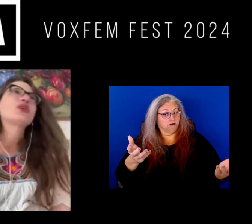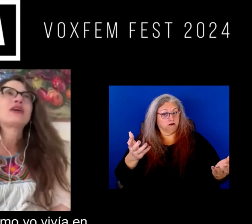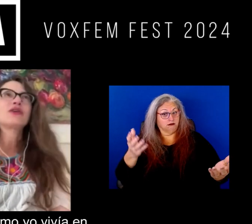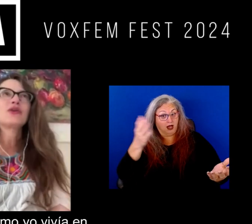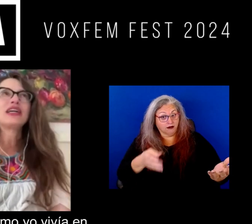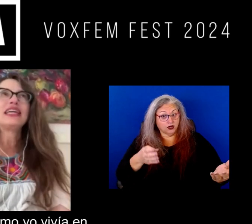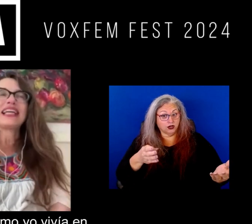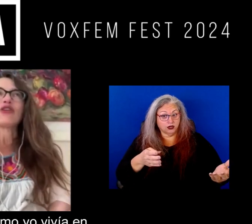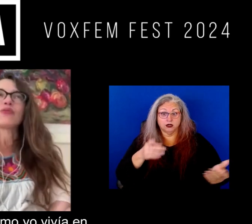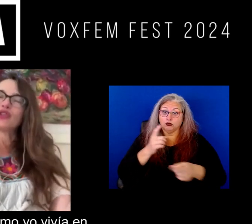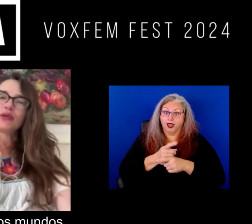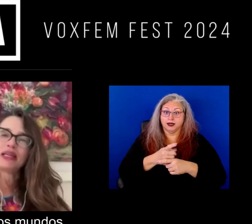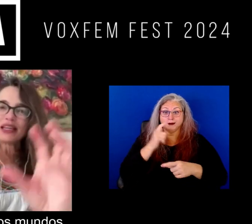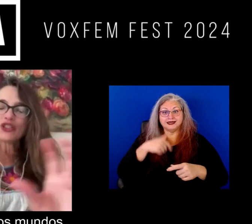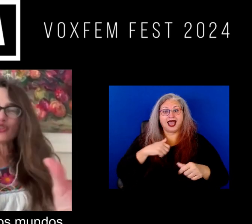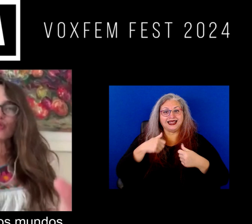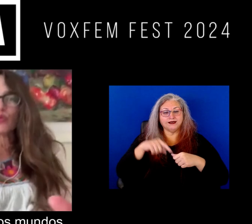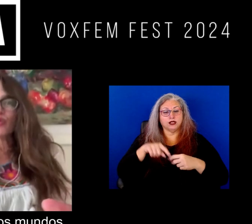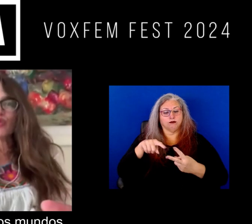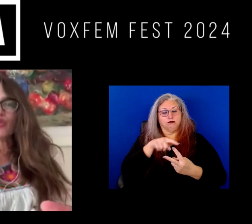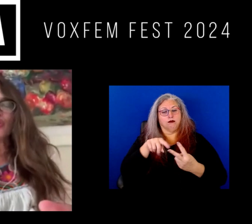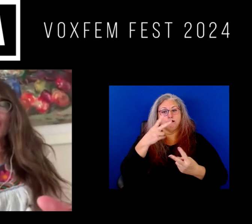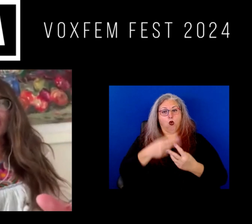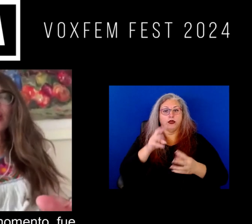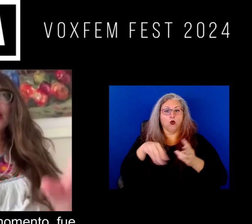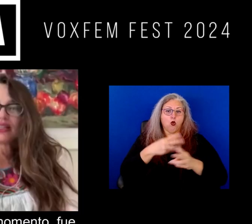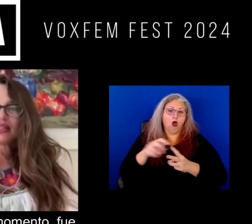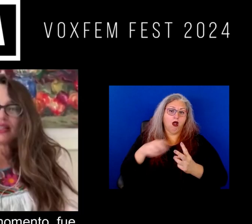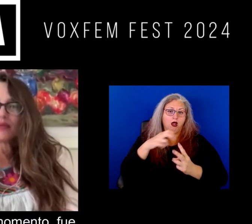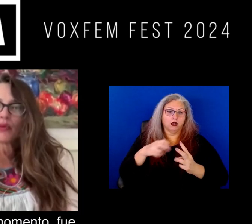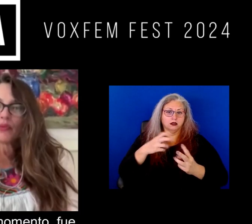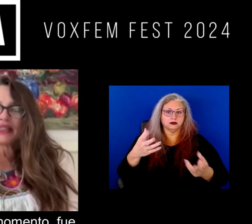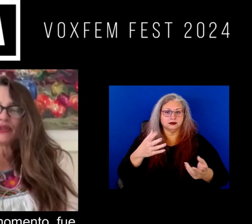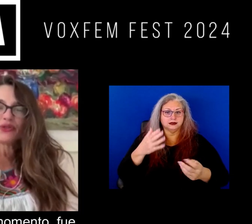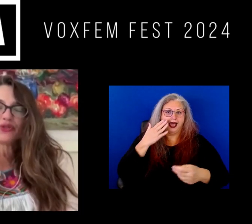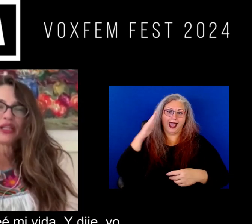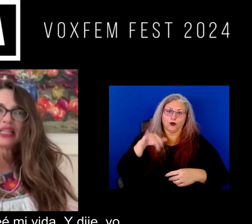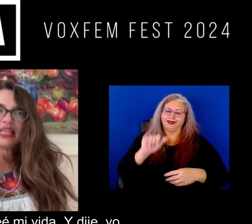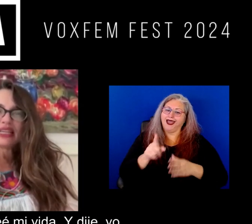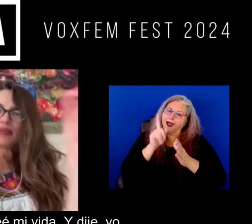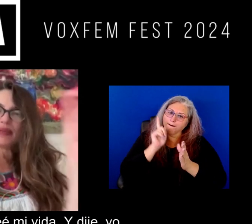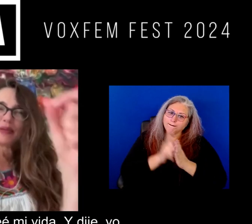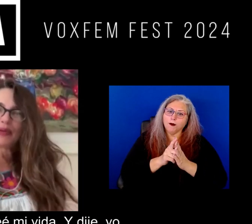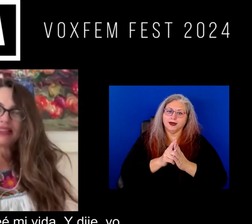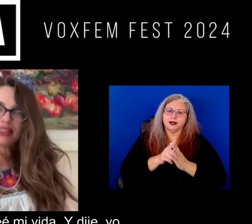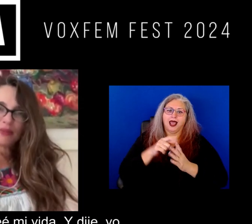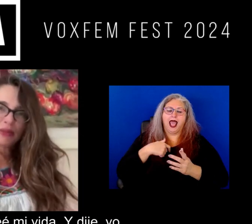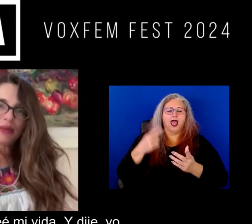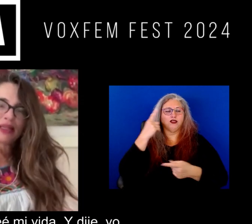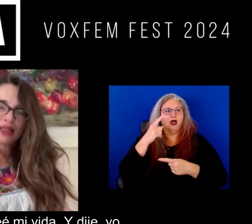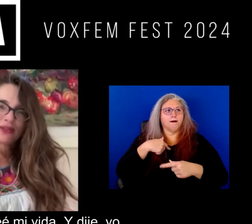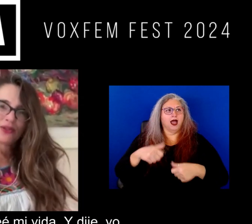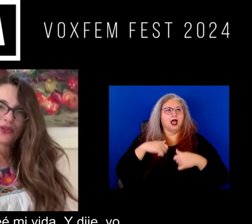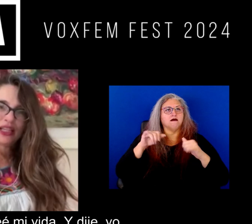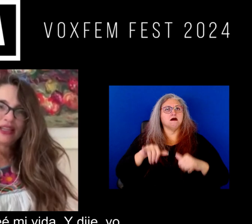nunca y claro como yo vivía en esos dos mundos ese momento fue que me replanteé